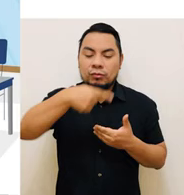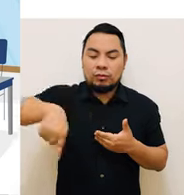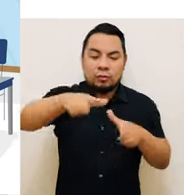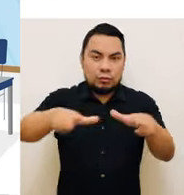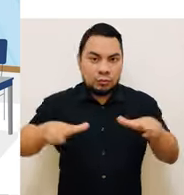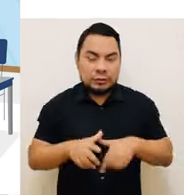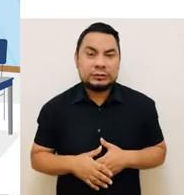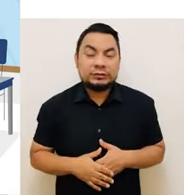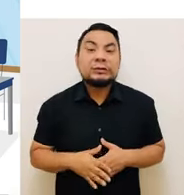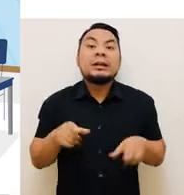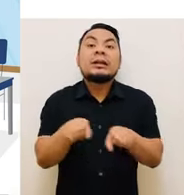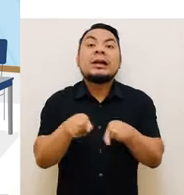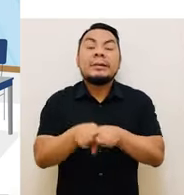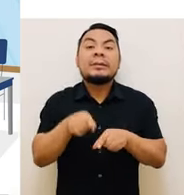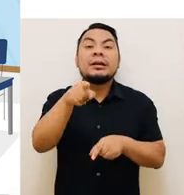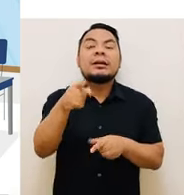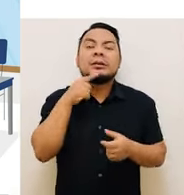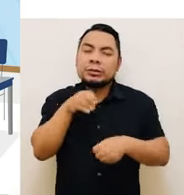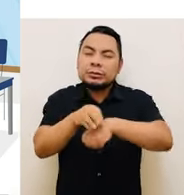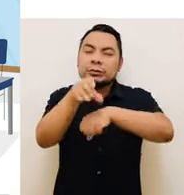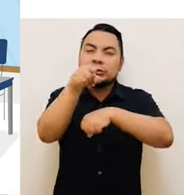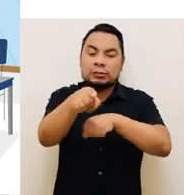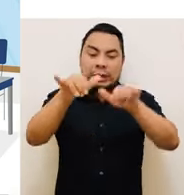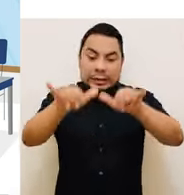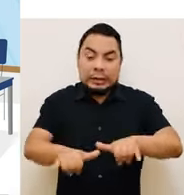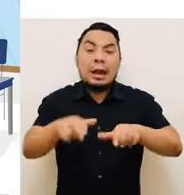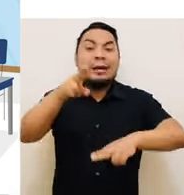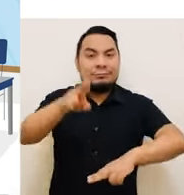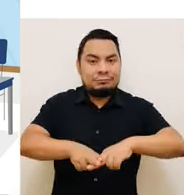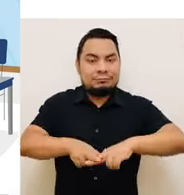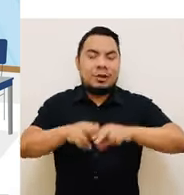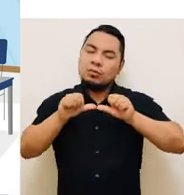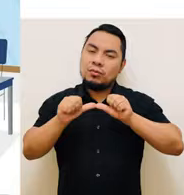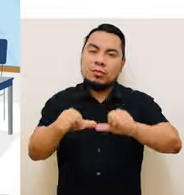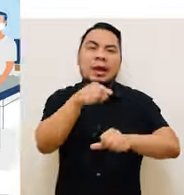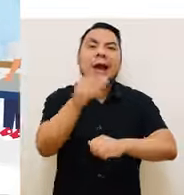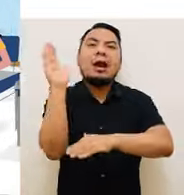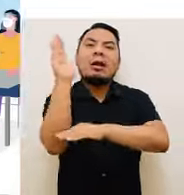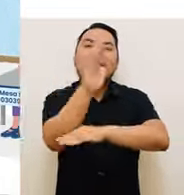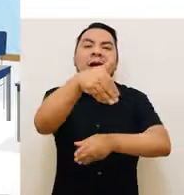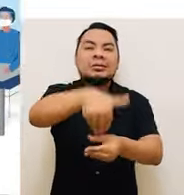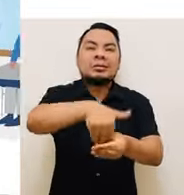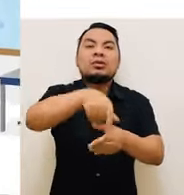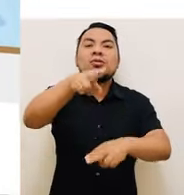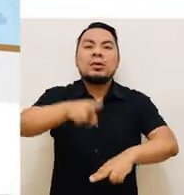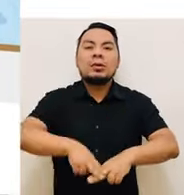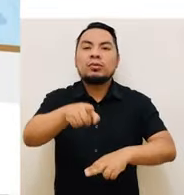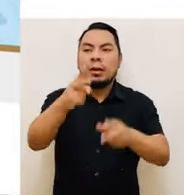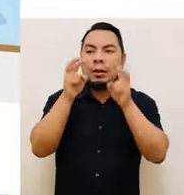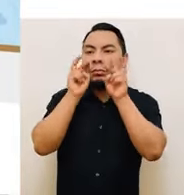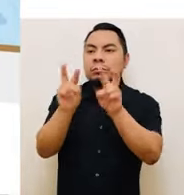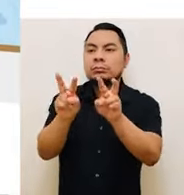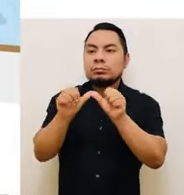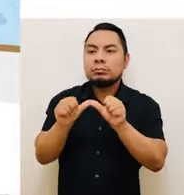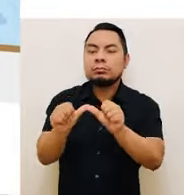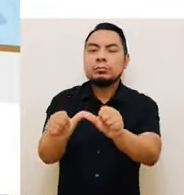instalación. Asimismo, se te sugiere permanecer en tu sitio durante todo el sufragio y el escrutinio, de tal forma